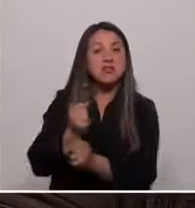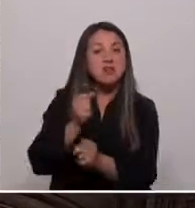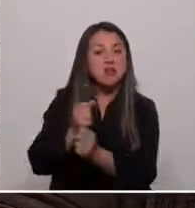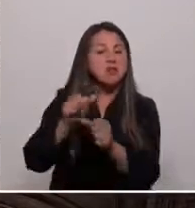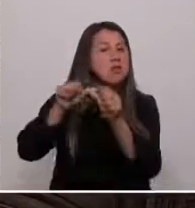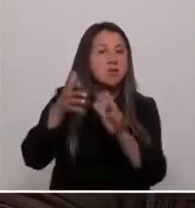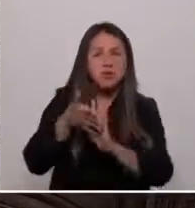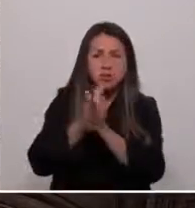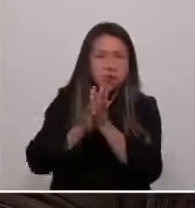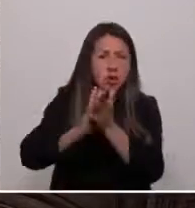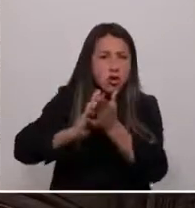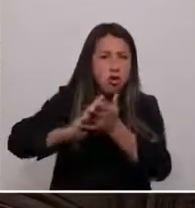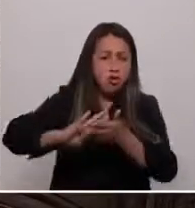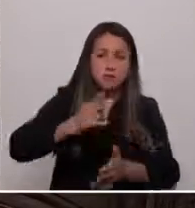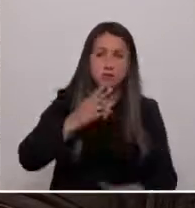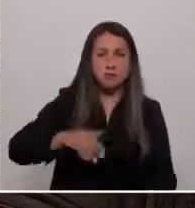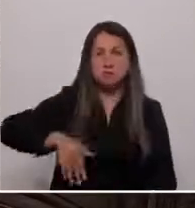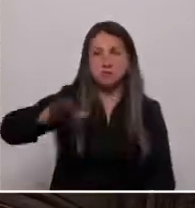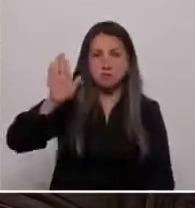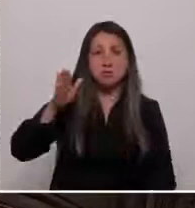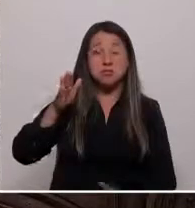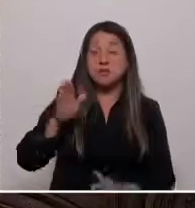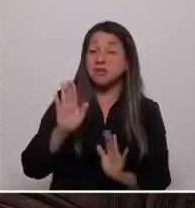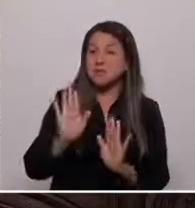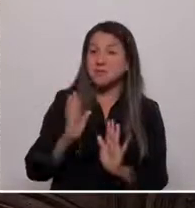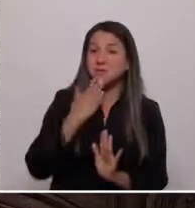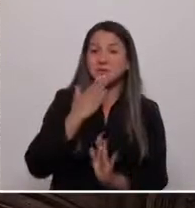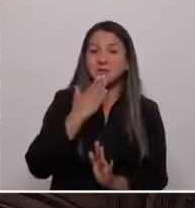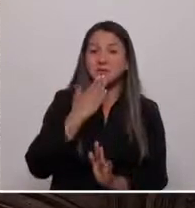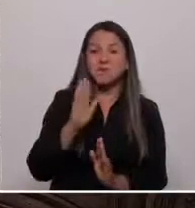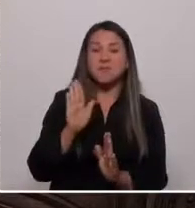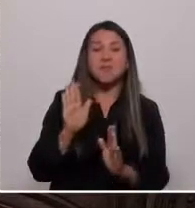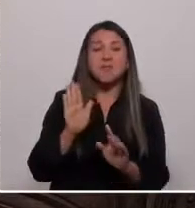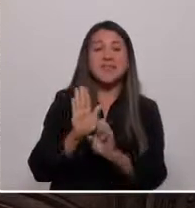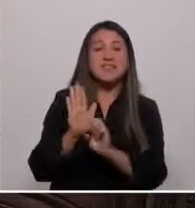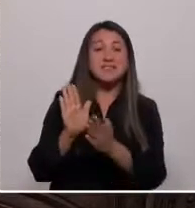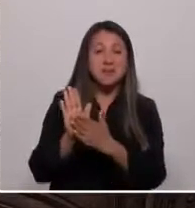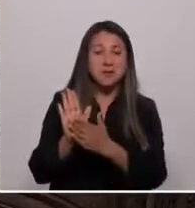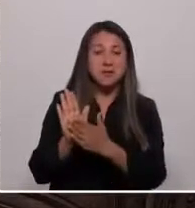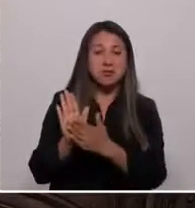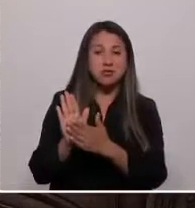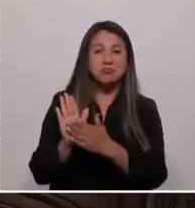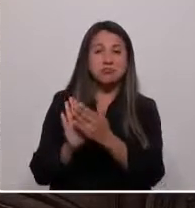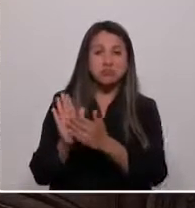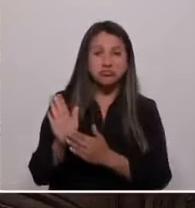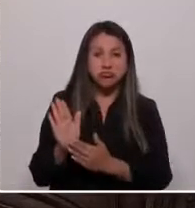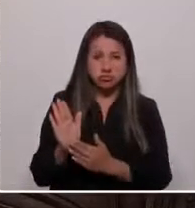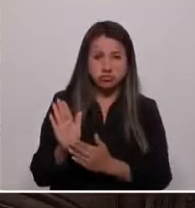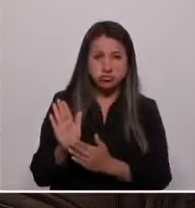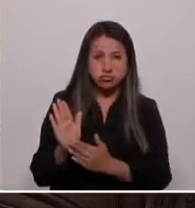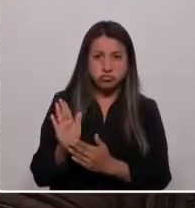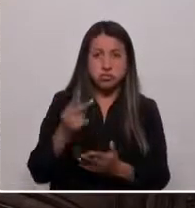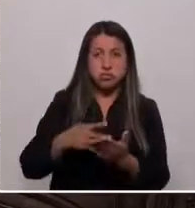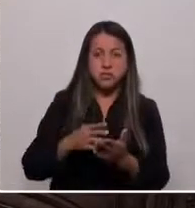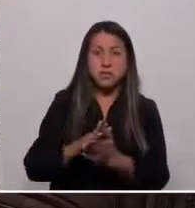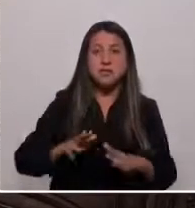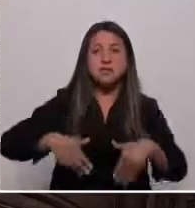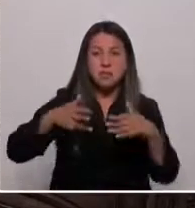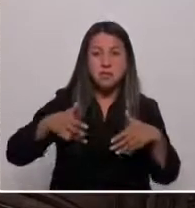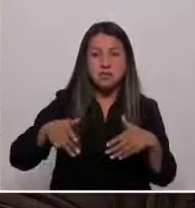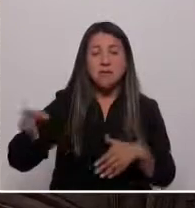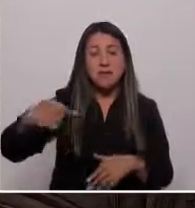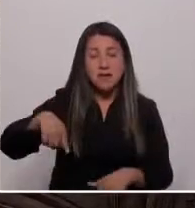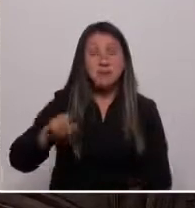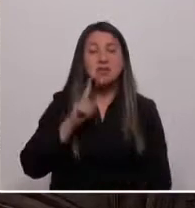extensión. Tanto así que los estamentos que explotaron en el 2019 fueron justamente esos, las mujeres,